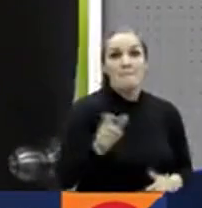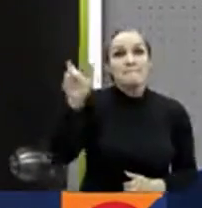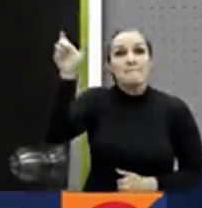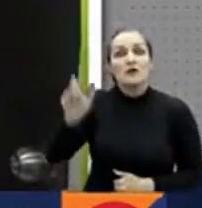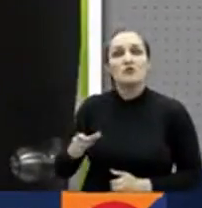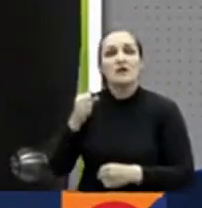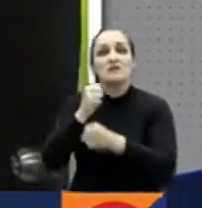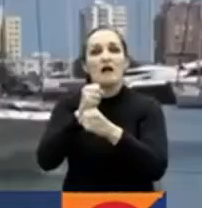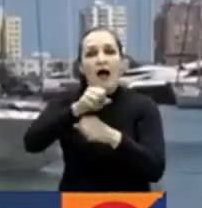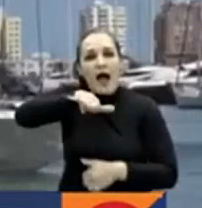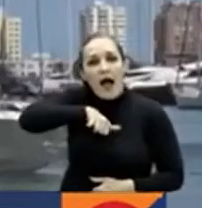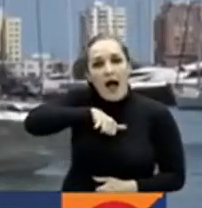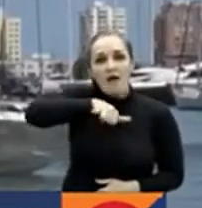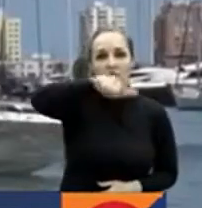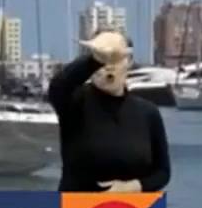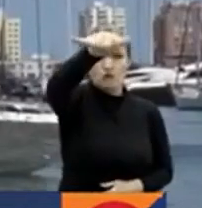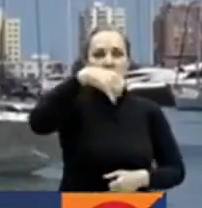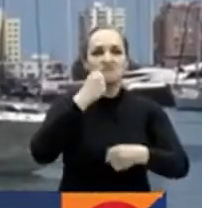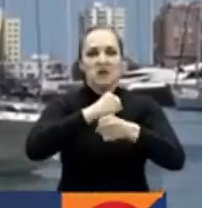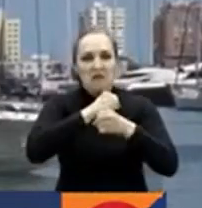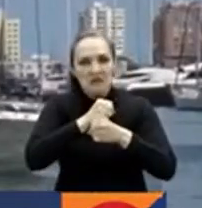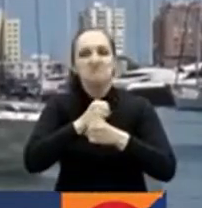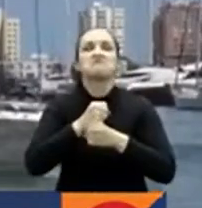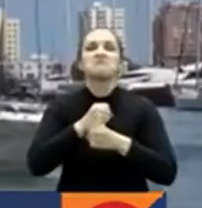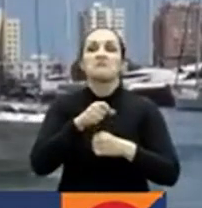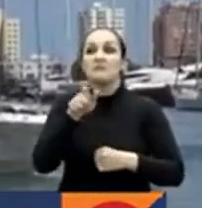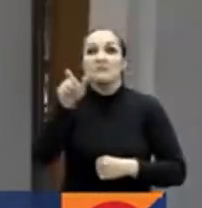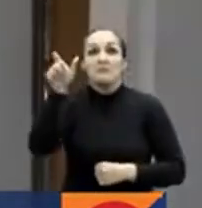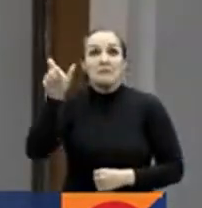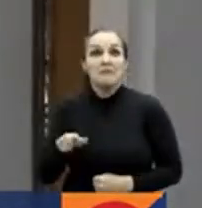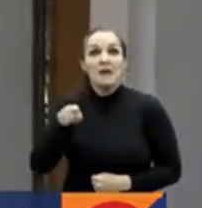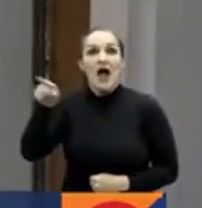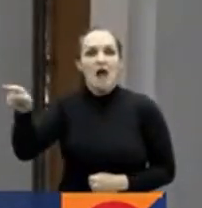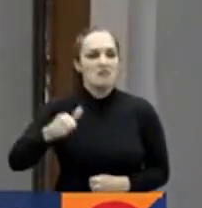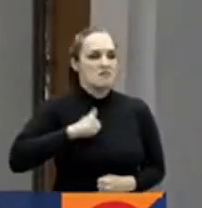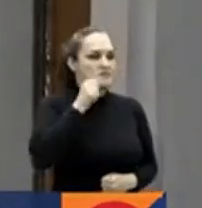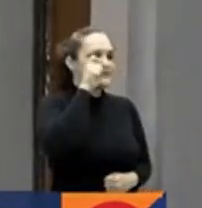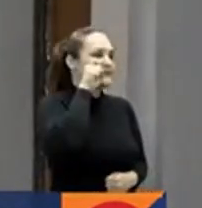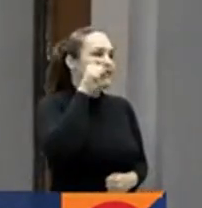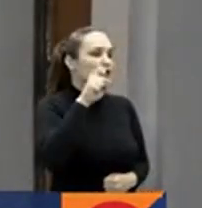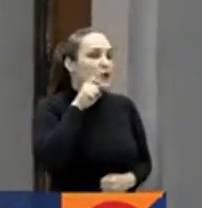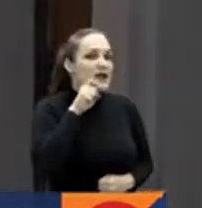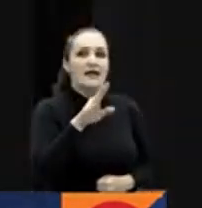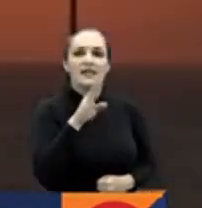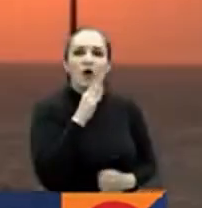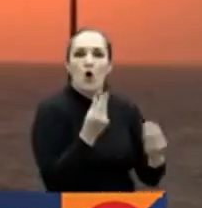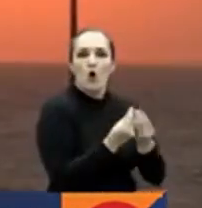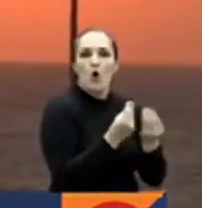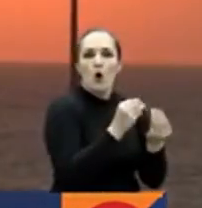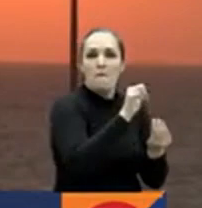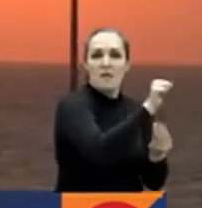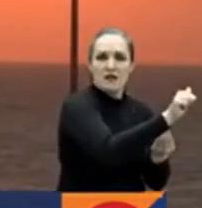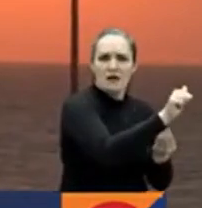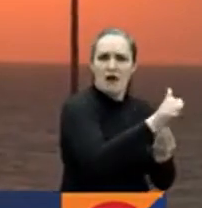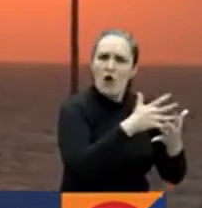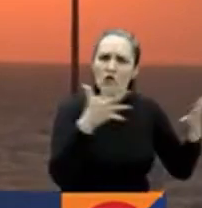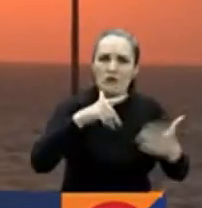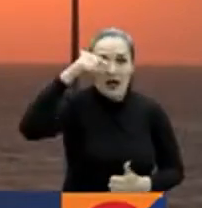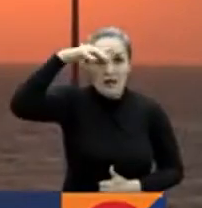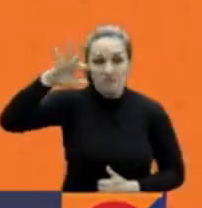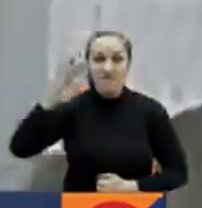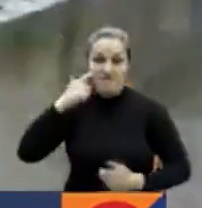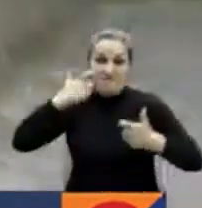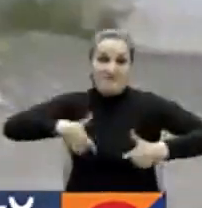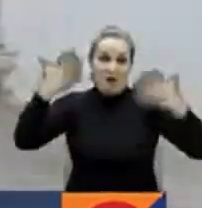sexualmente de una compañera. La agresión ocurrió en un hotel de Cartagena, donde se hospedó la tripulación de un vuelo de una reconocida